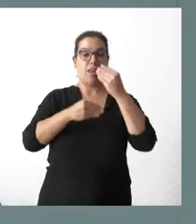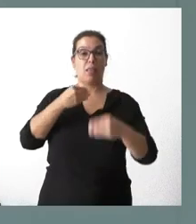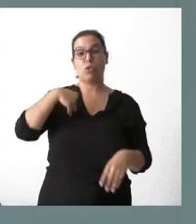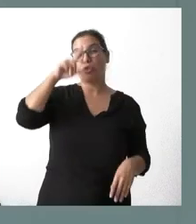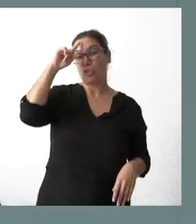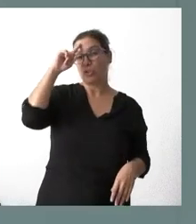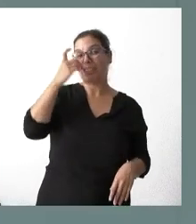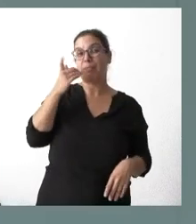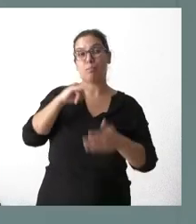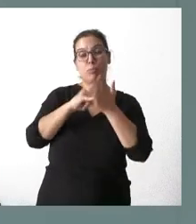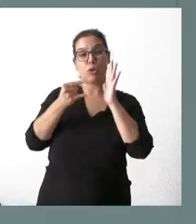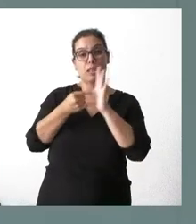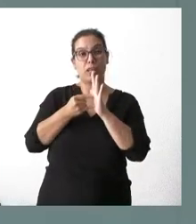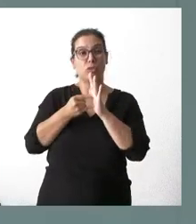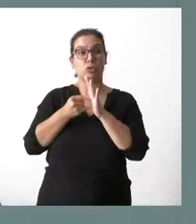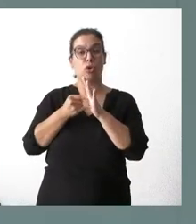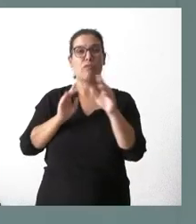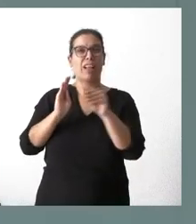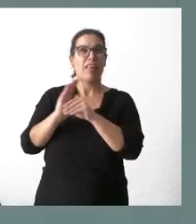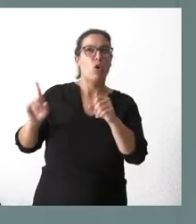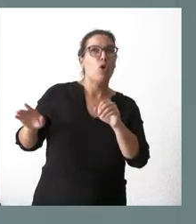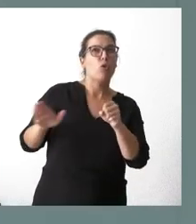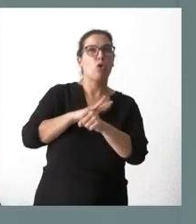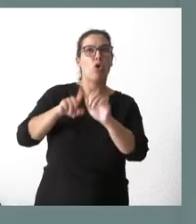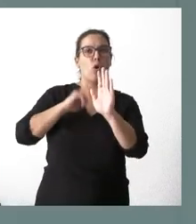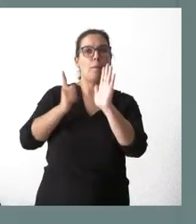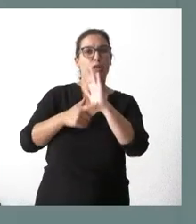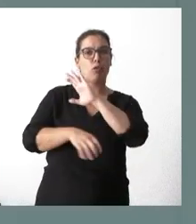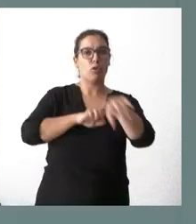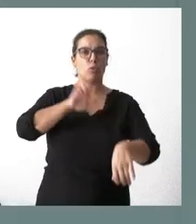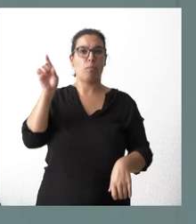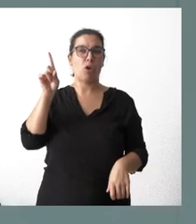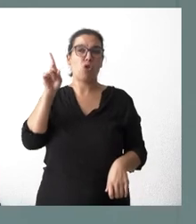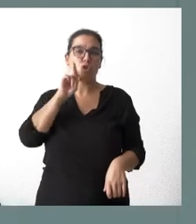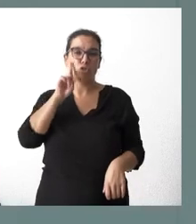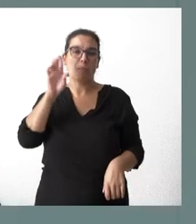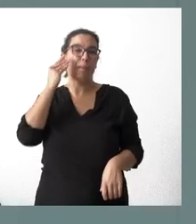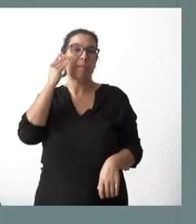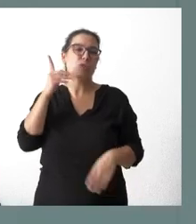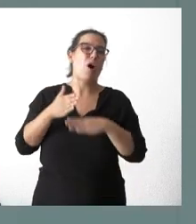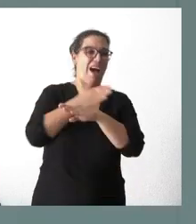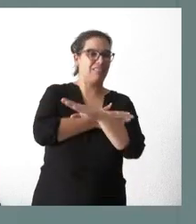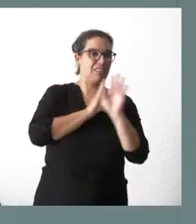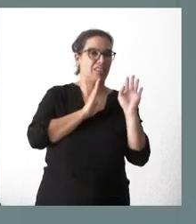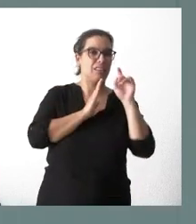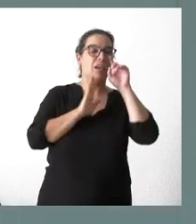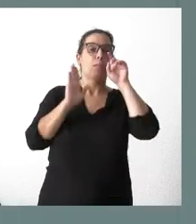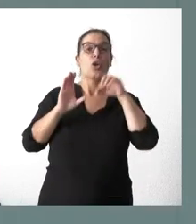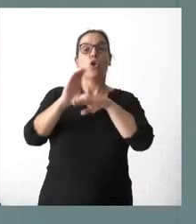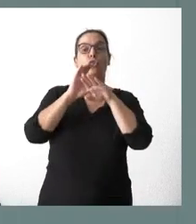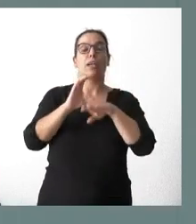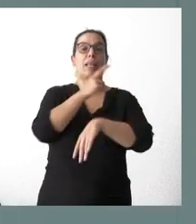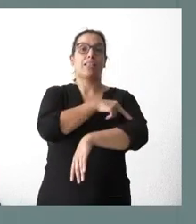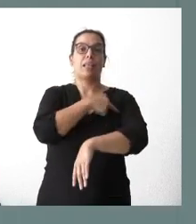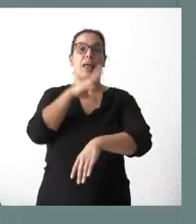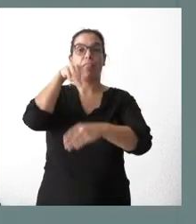proyecto en todo o en parte es financiado con fondos europeos, aunque yo creo que se inició antes de la vigencia de estos fondos y no sé si la idea de la consejería es imputar algunos de estos